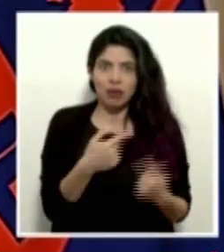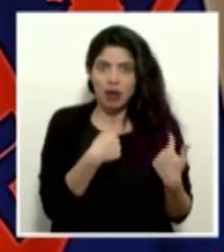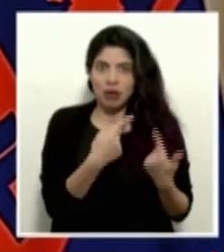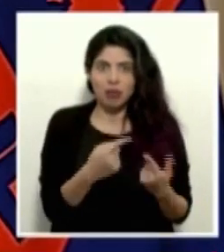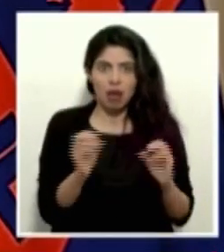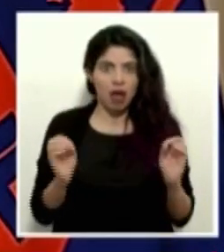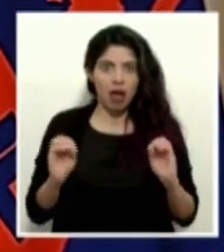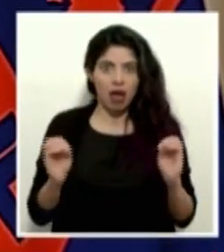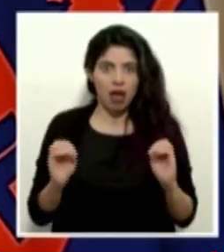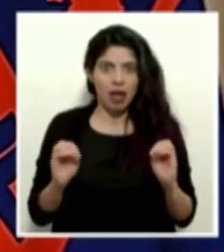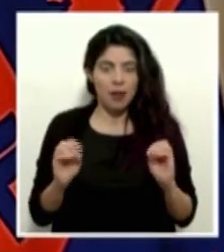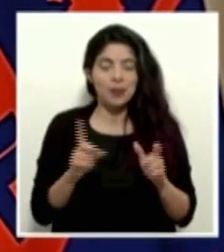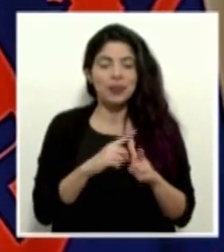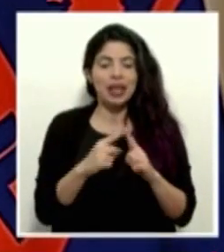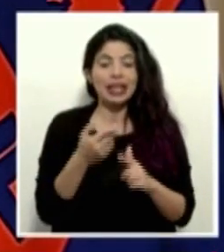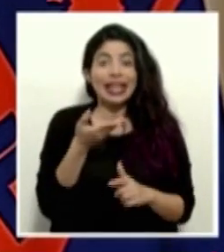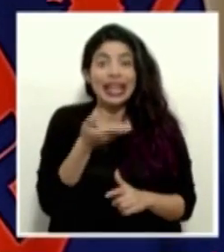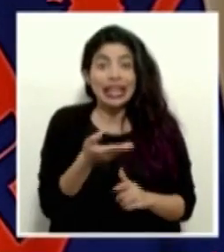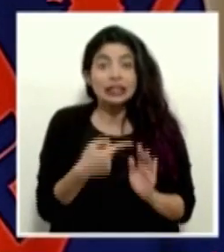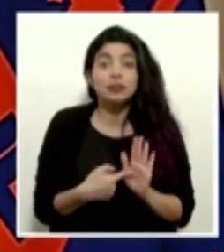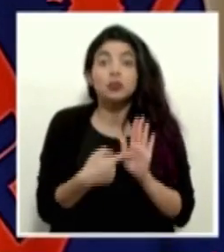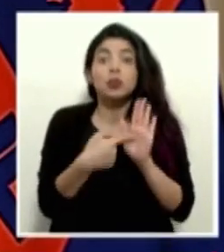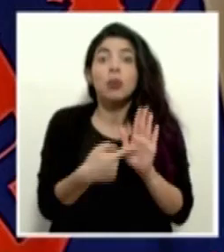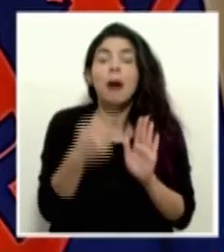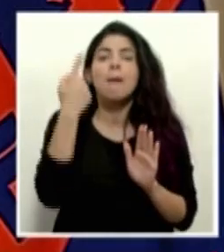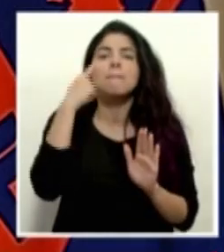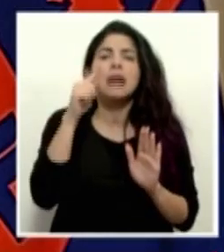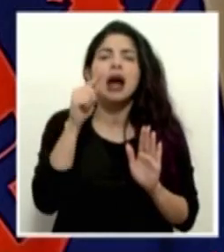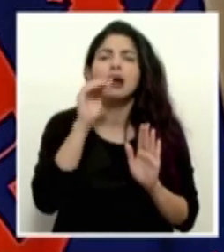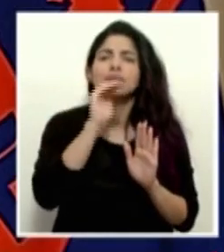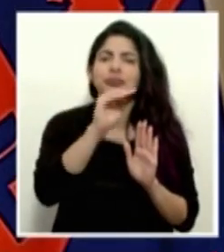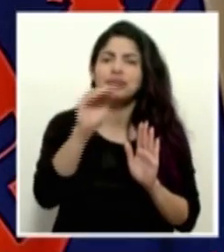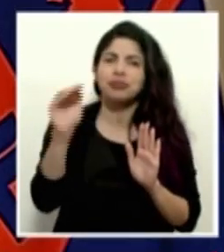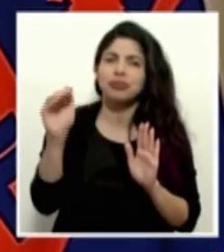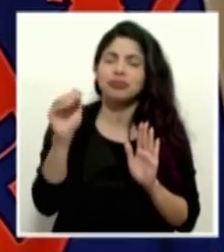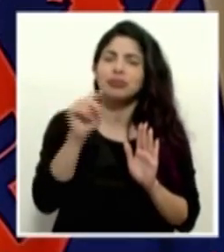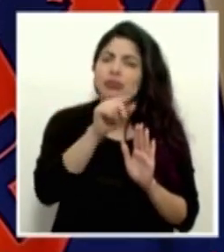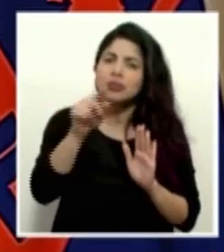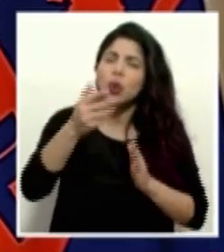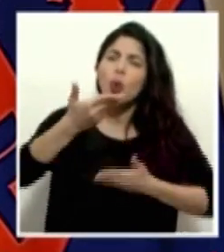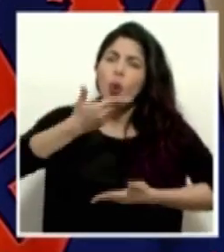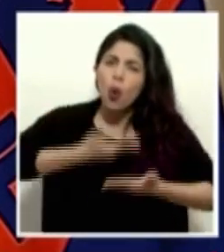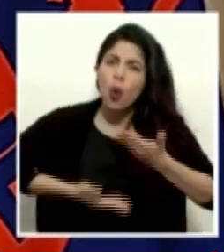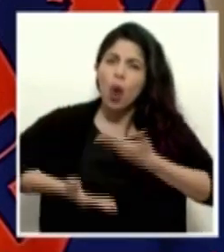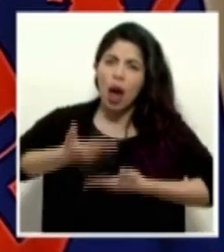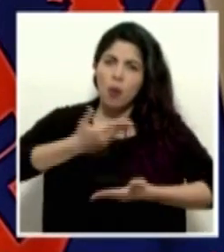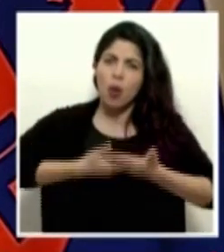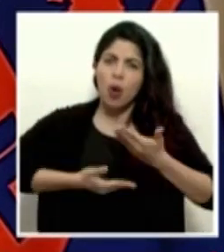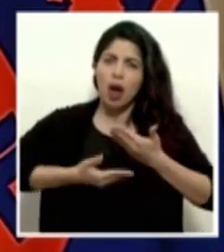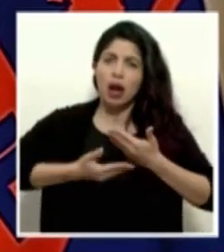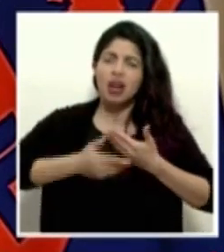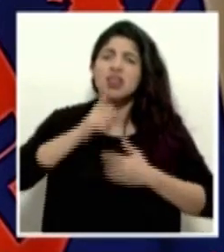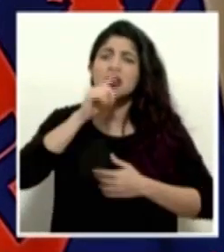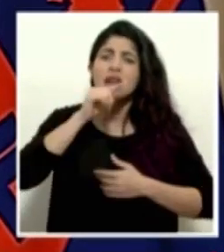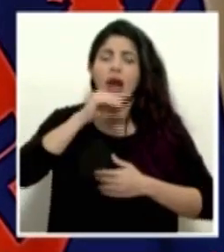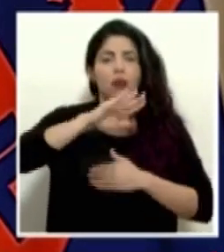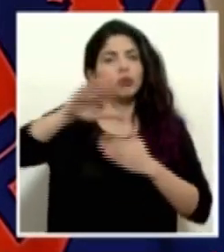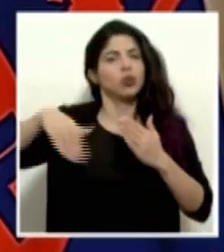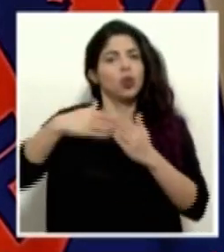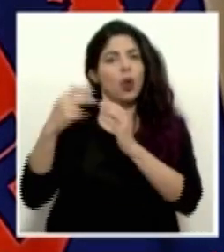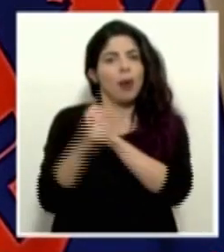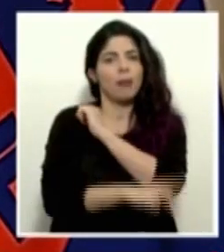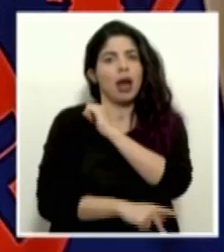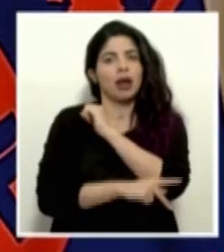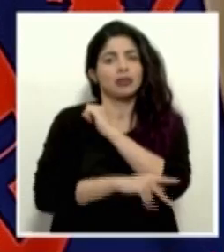en esto, es un llamado a la colaboración de todo el país, de toda la